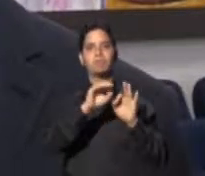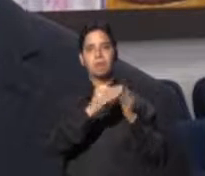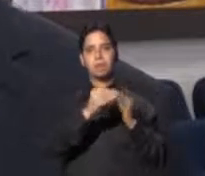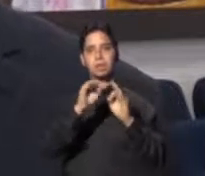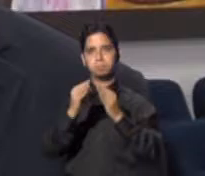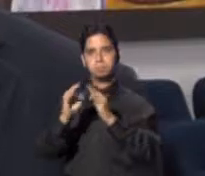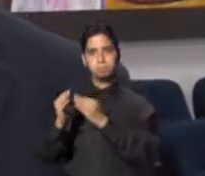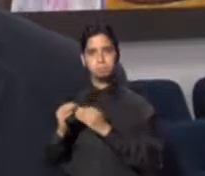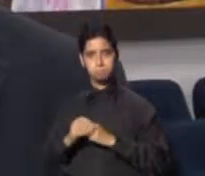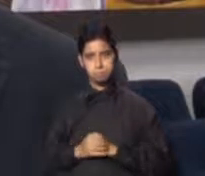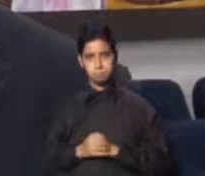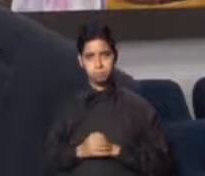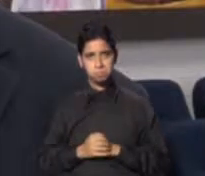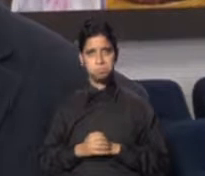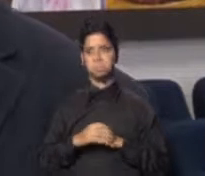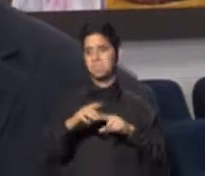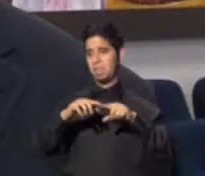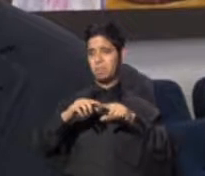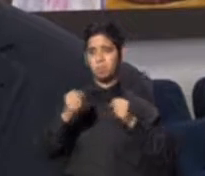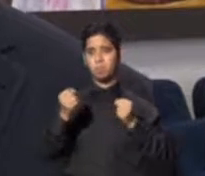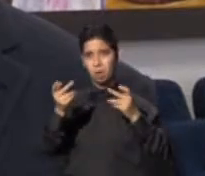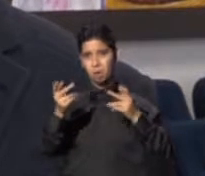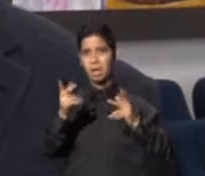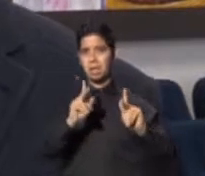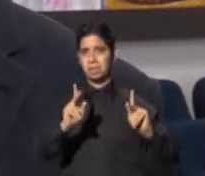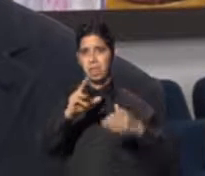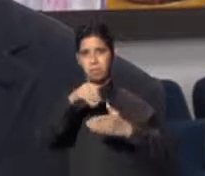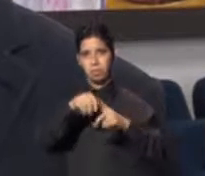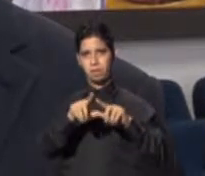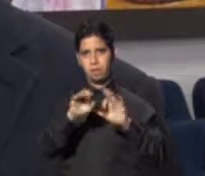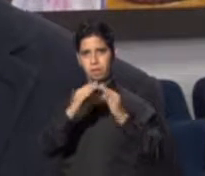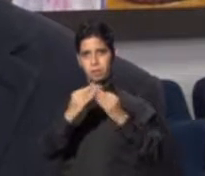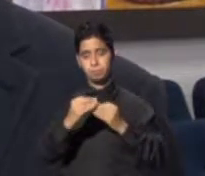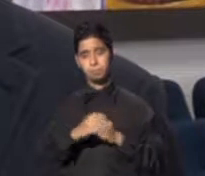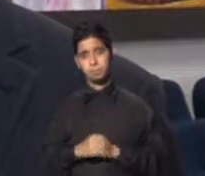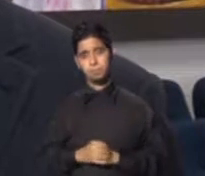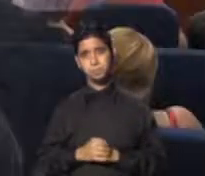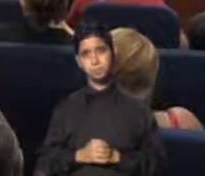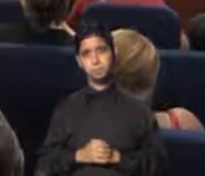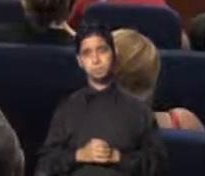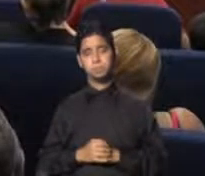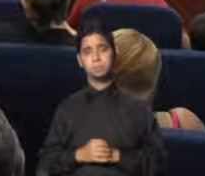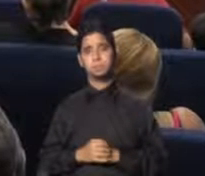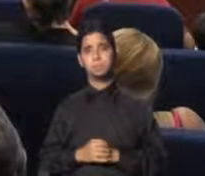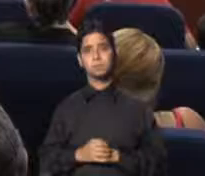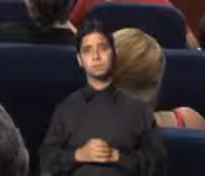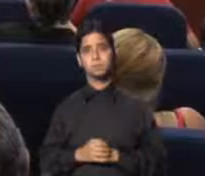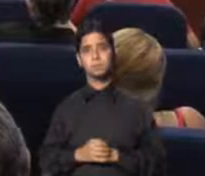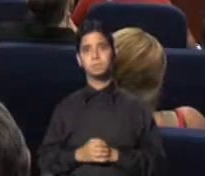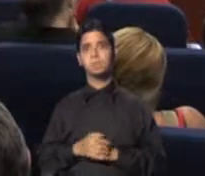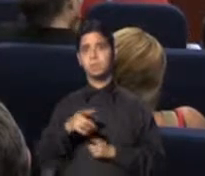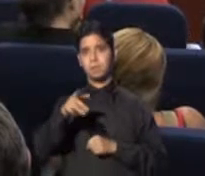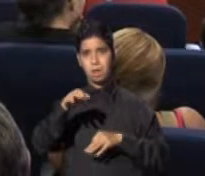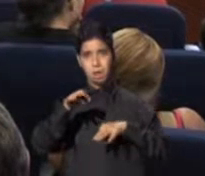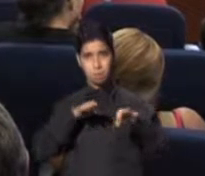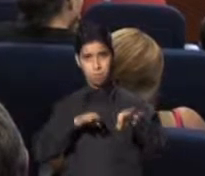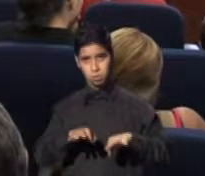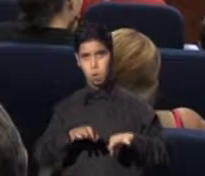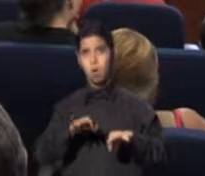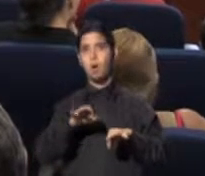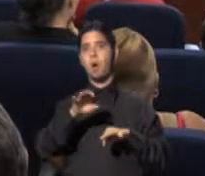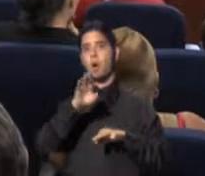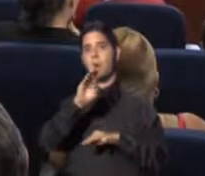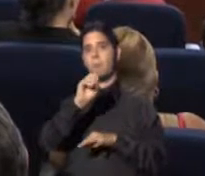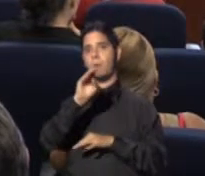componente familiar, es que depende de los vales que se le van a dar. Según explicó el primer ejecutivo municipal,